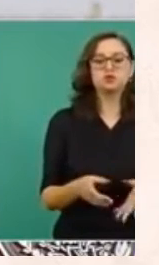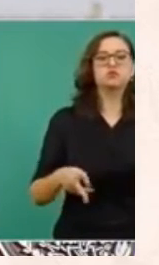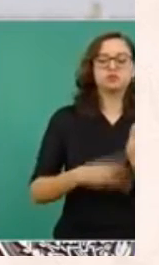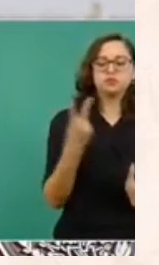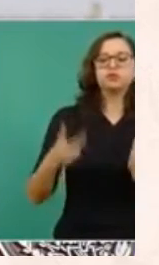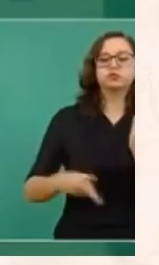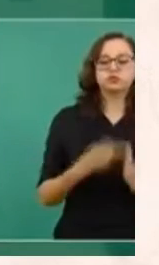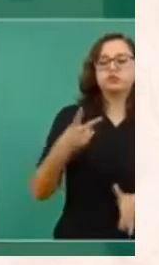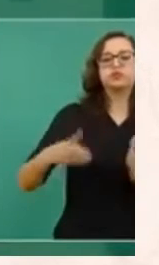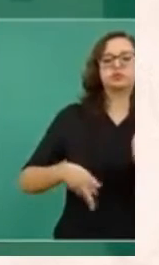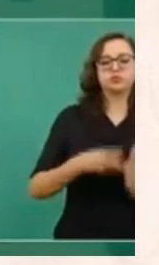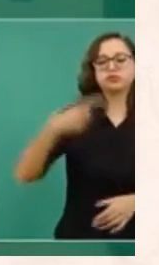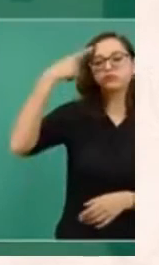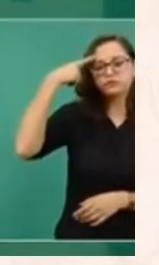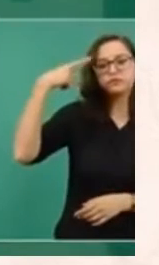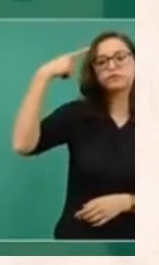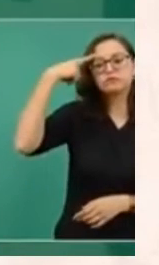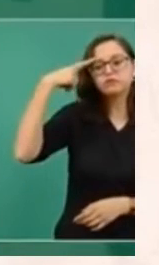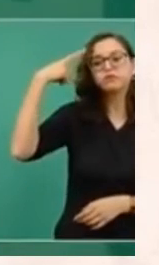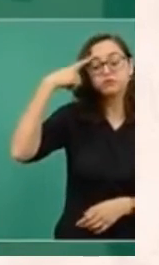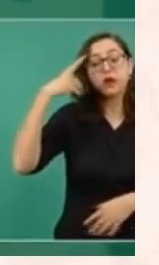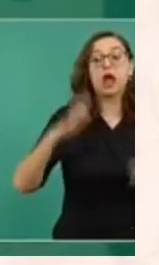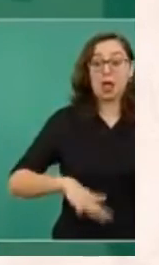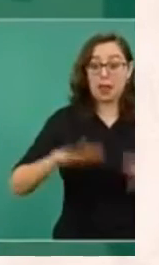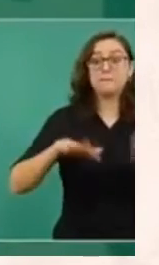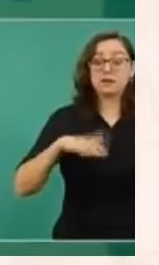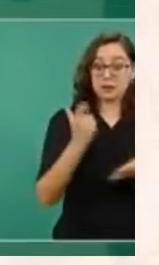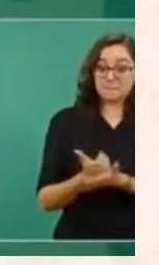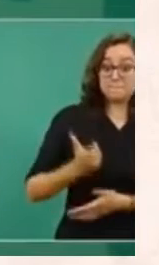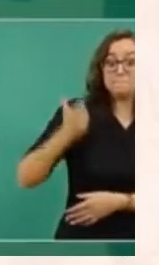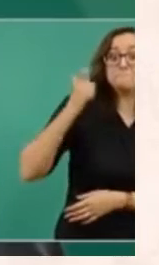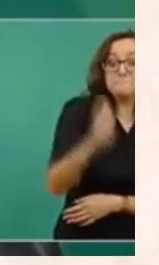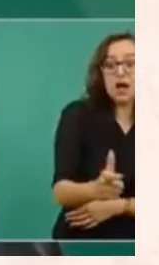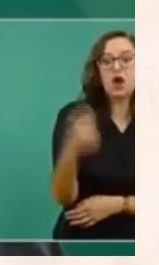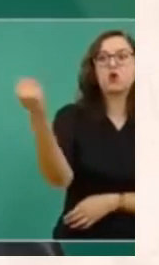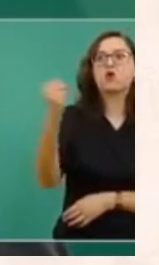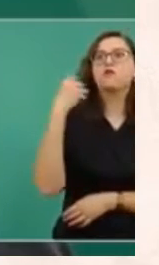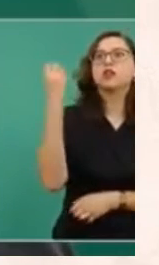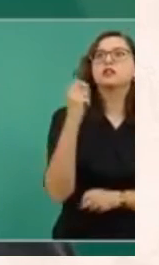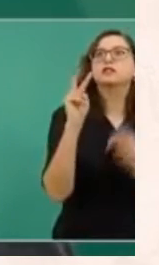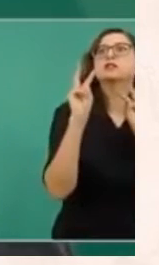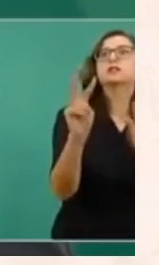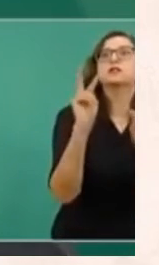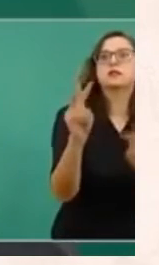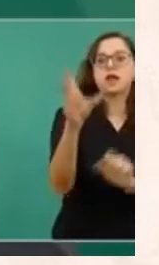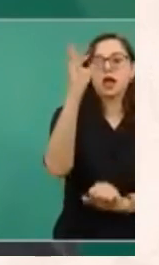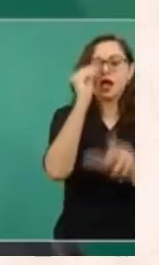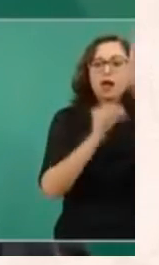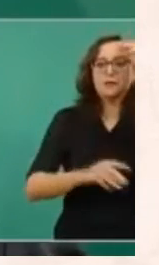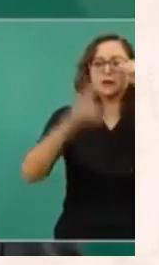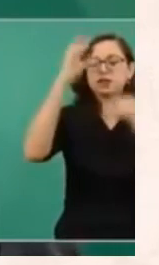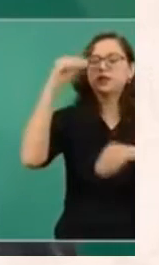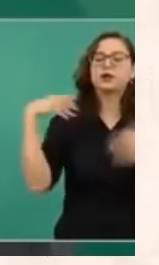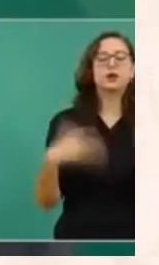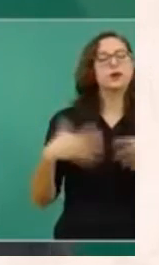y pueden hasta pagar para irlos a ver o a escuchar y se